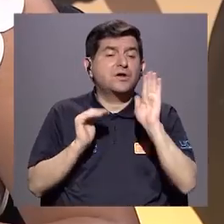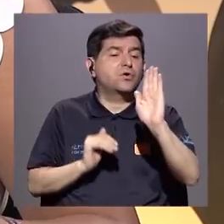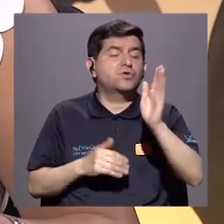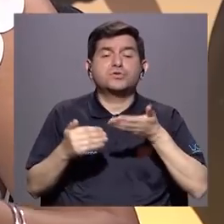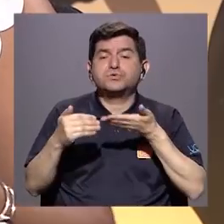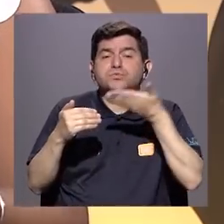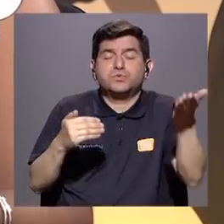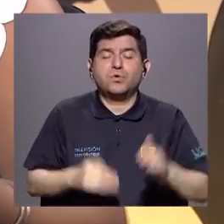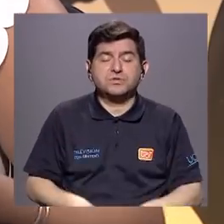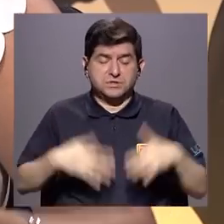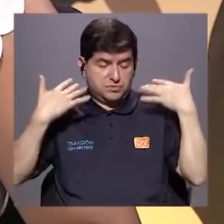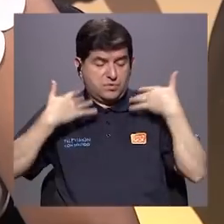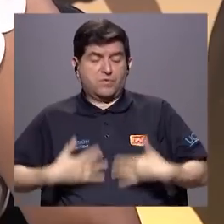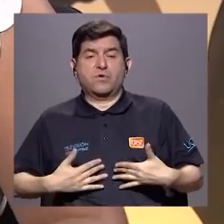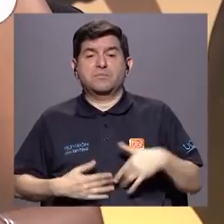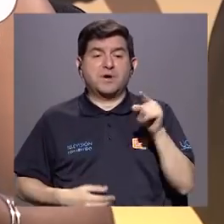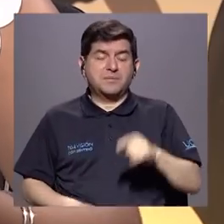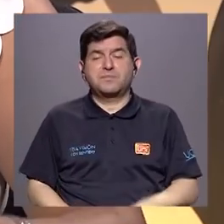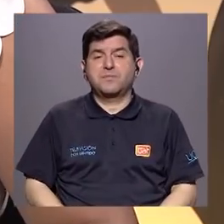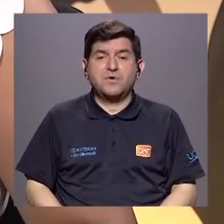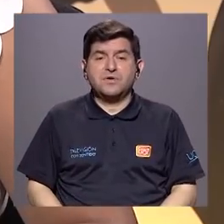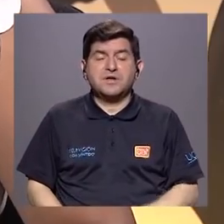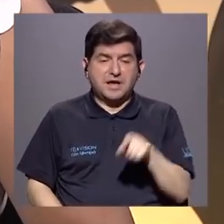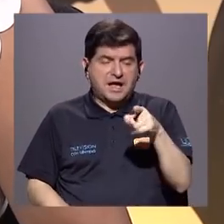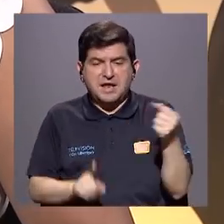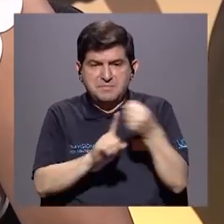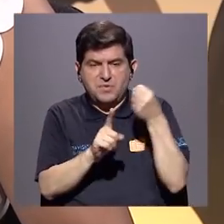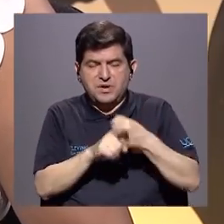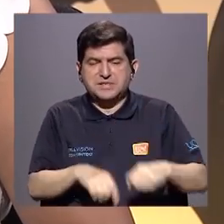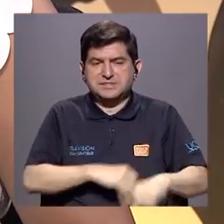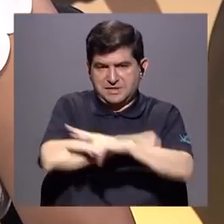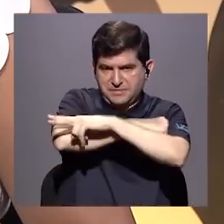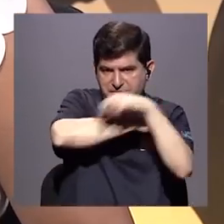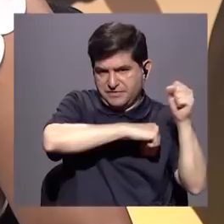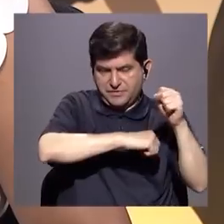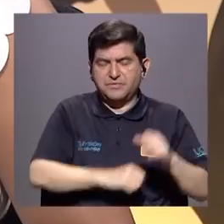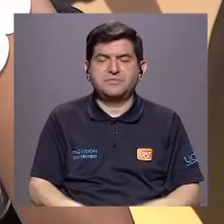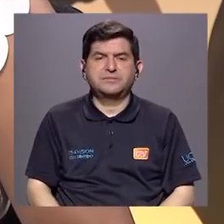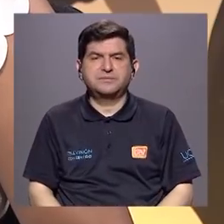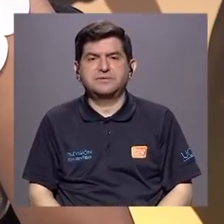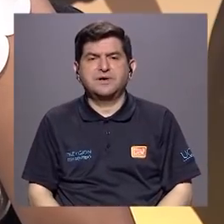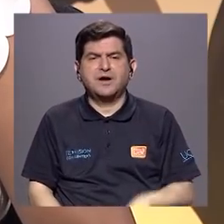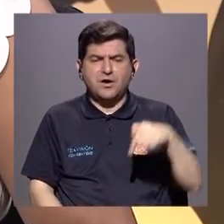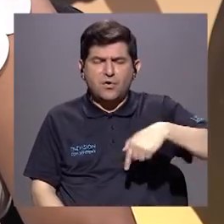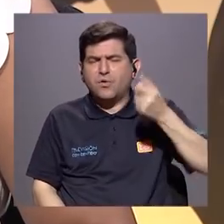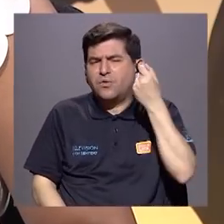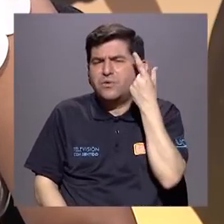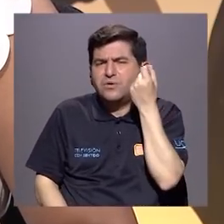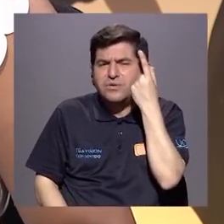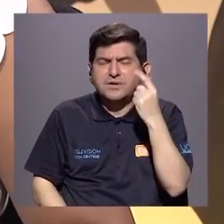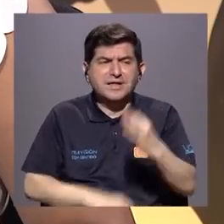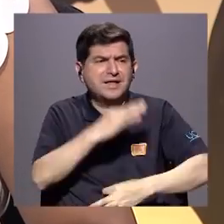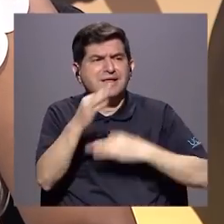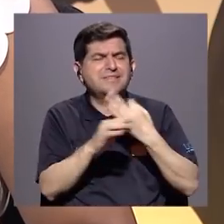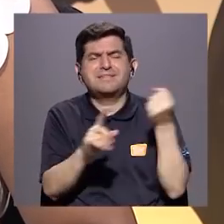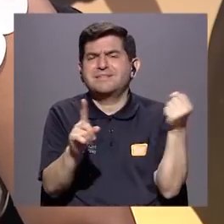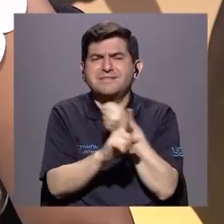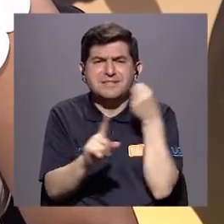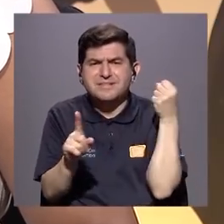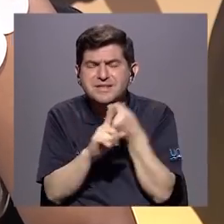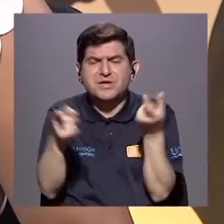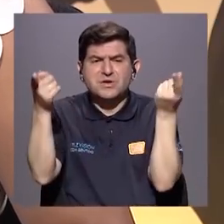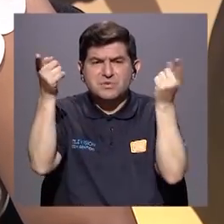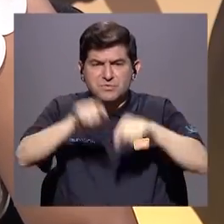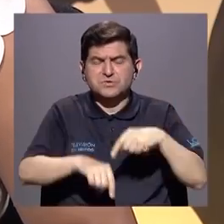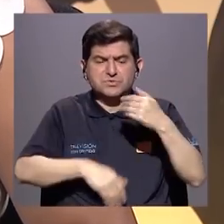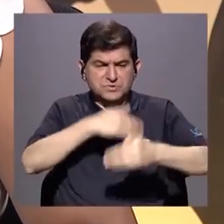sin algo de su uniforme, porque le ha sido violentado, le ha sido robado. Es patrimonial. Hoy estamos entendiendo también un tipo de violencia que se